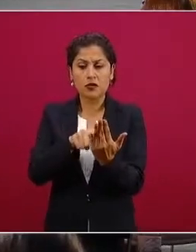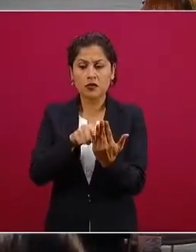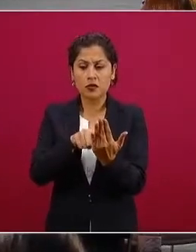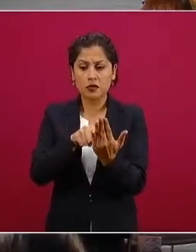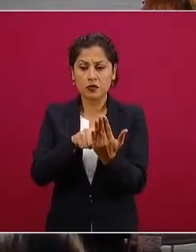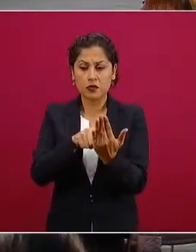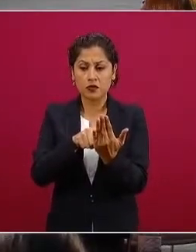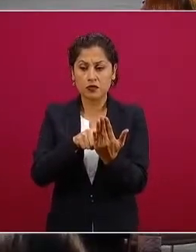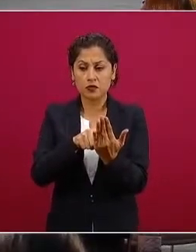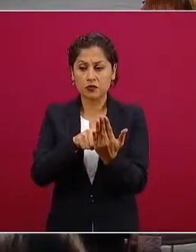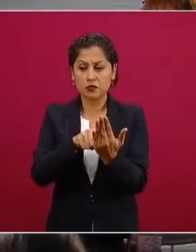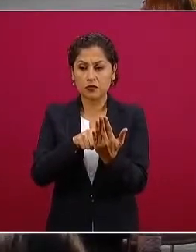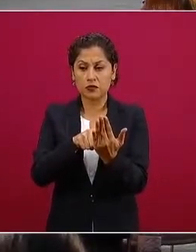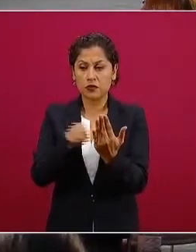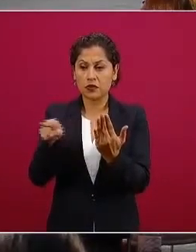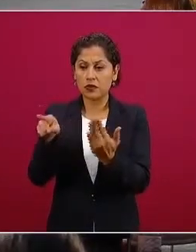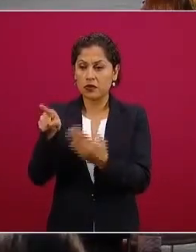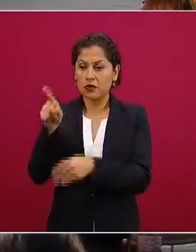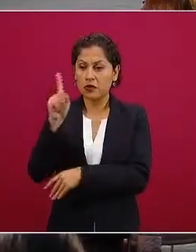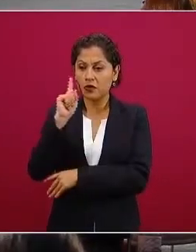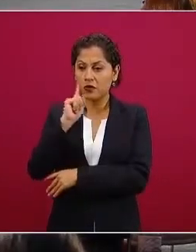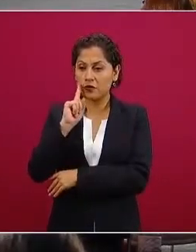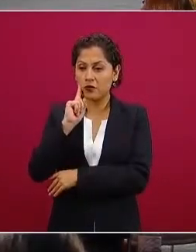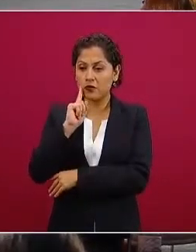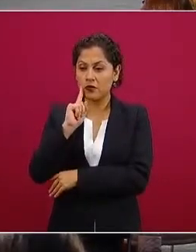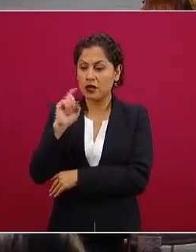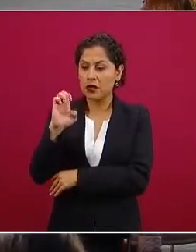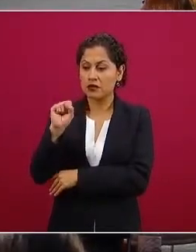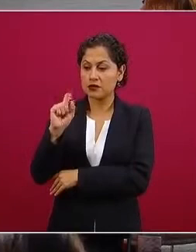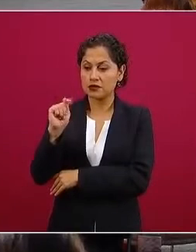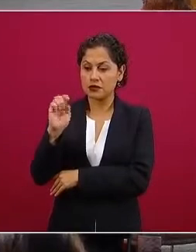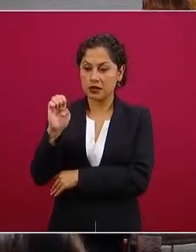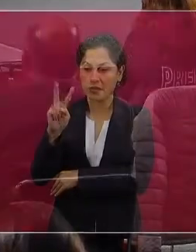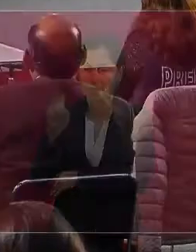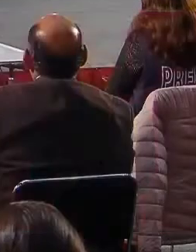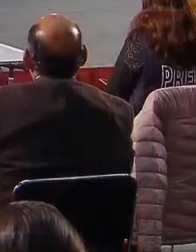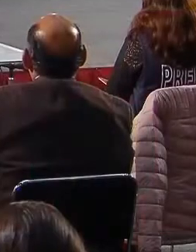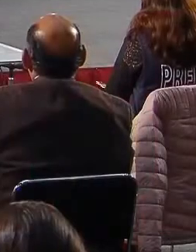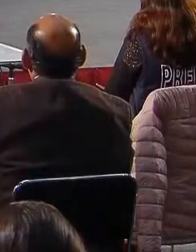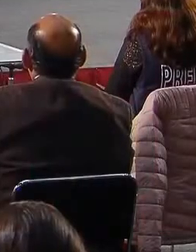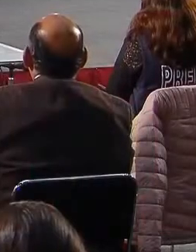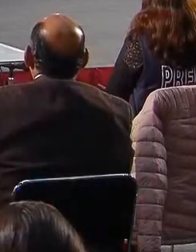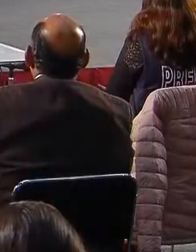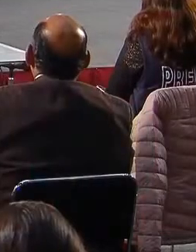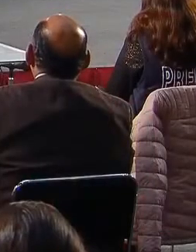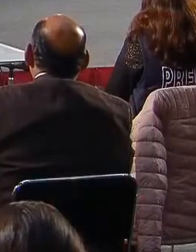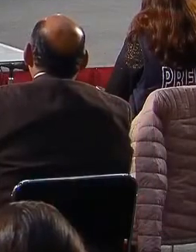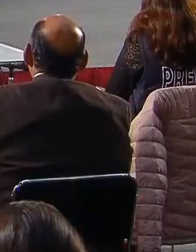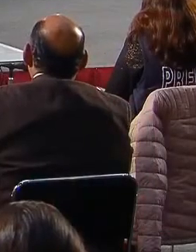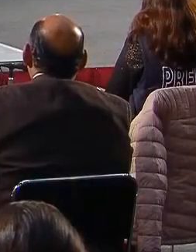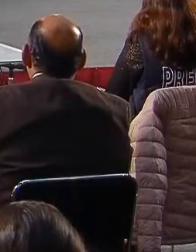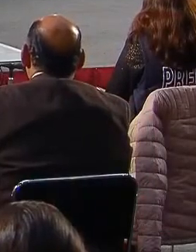Doña Esteves de ayer